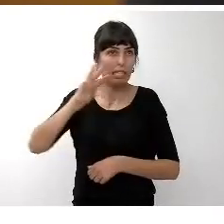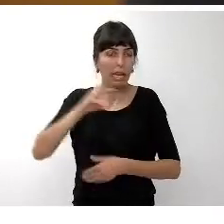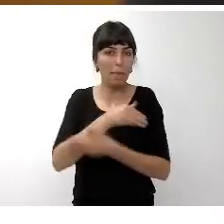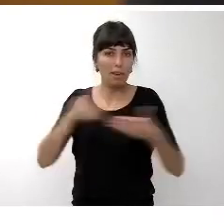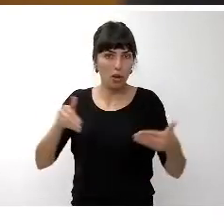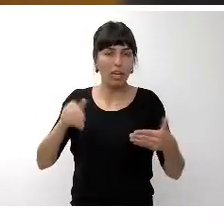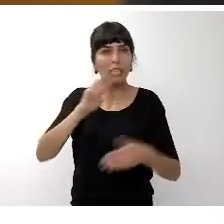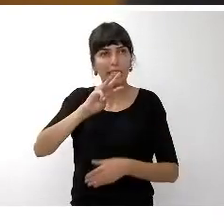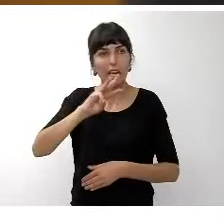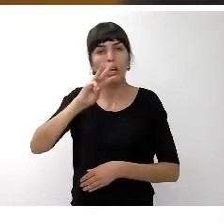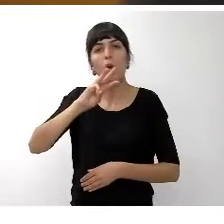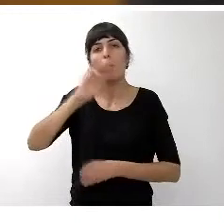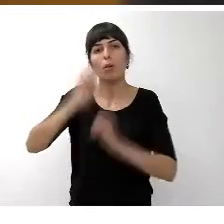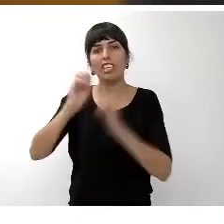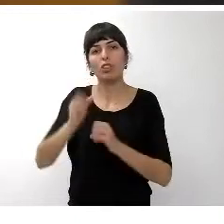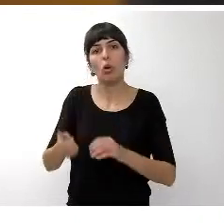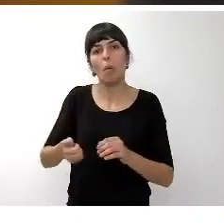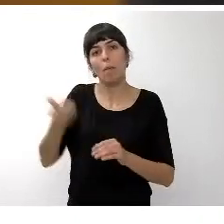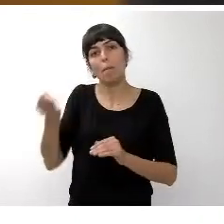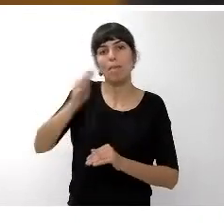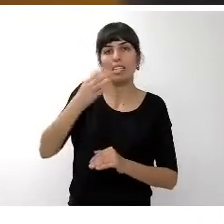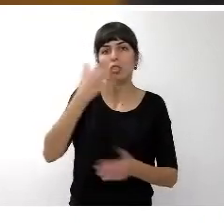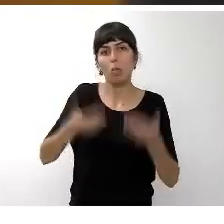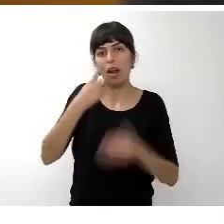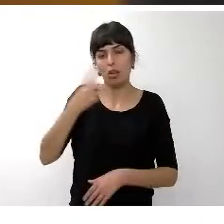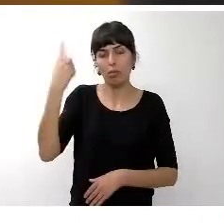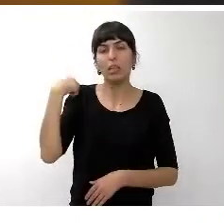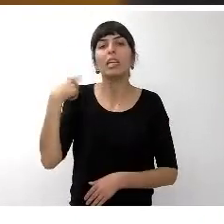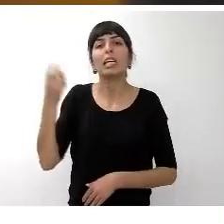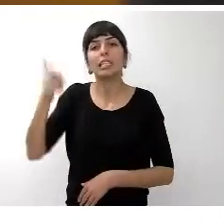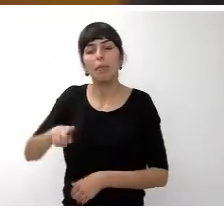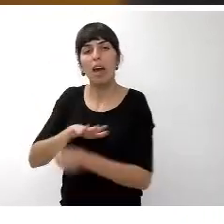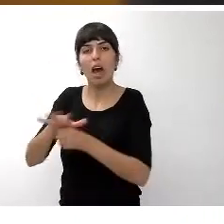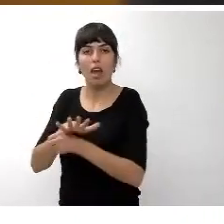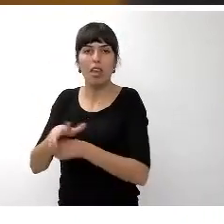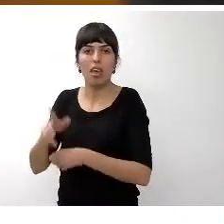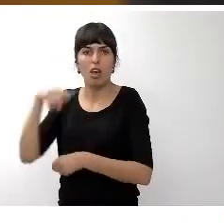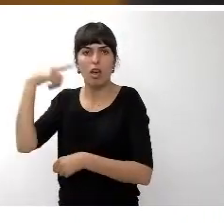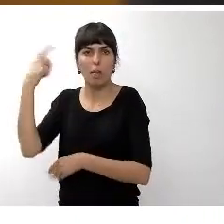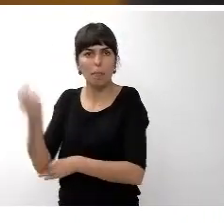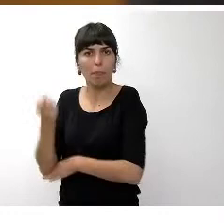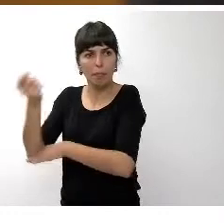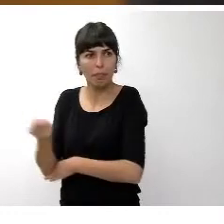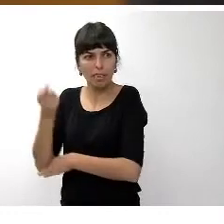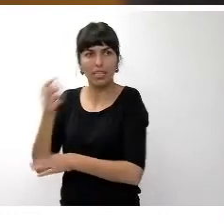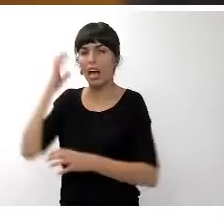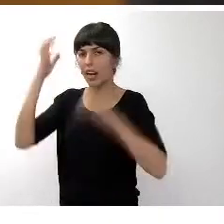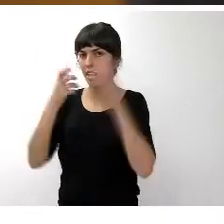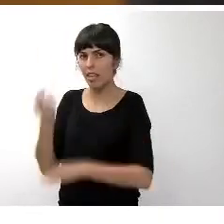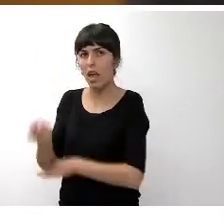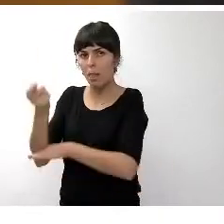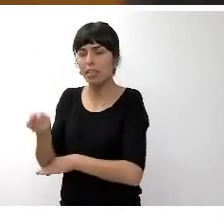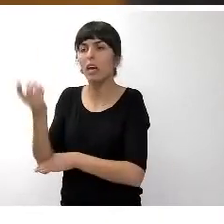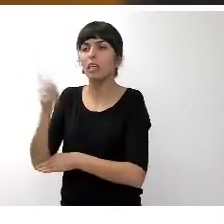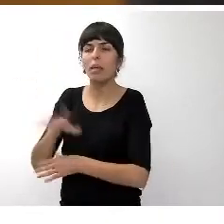% más que en 2015 a continuación en el área de agricultura ganadería y pesca que contará con casi 19 millones de euros tiene un